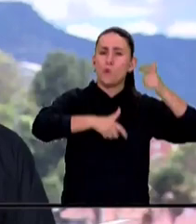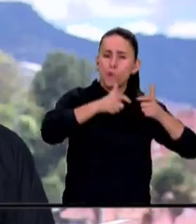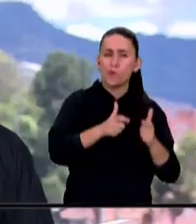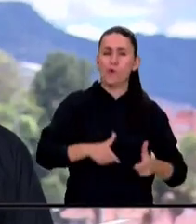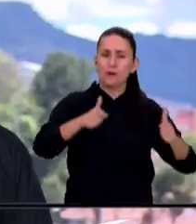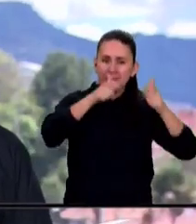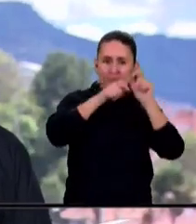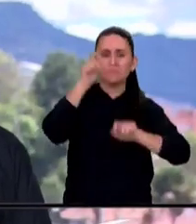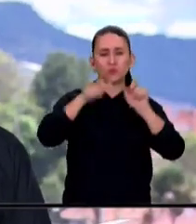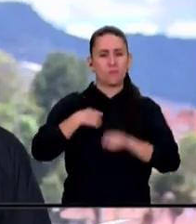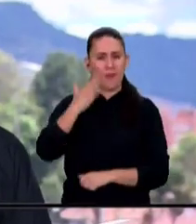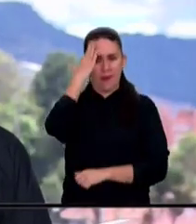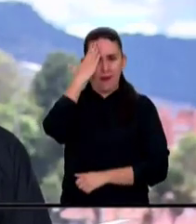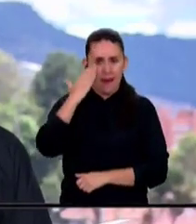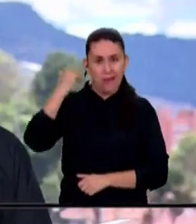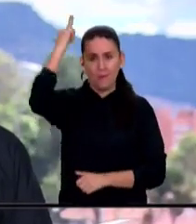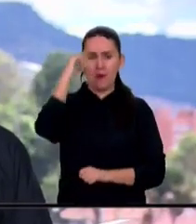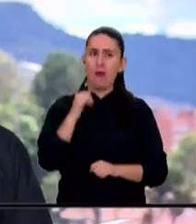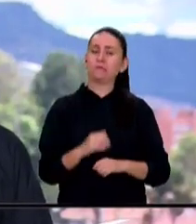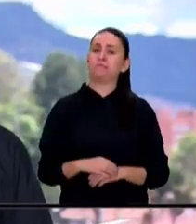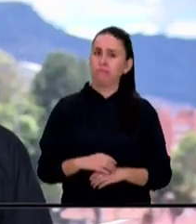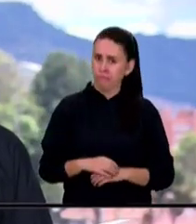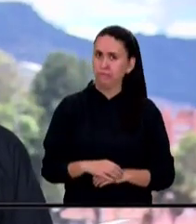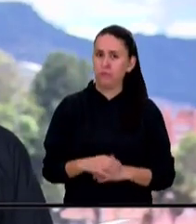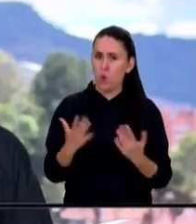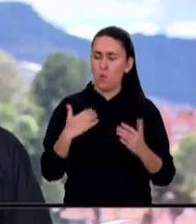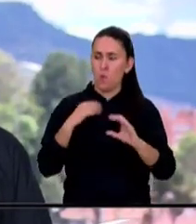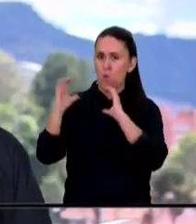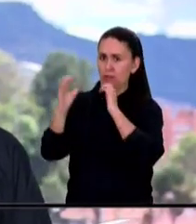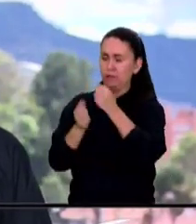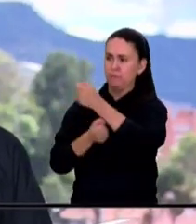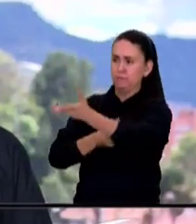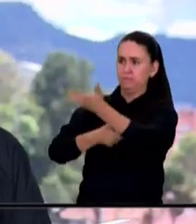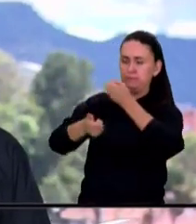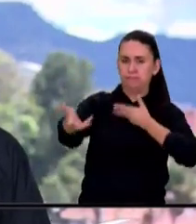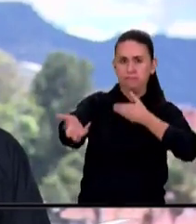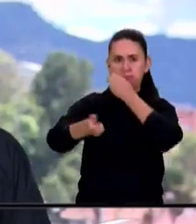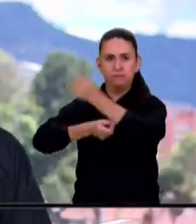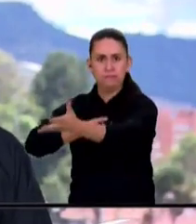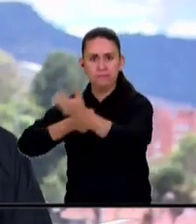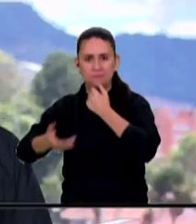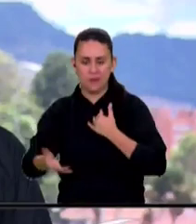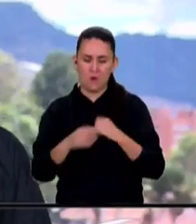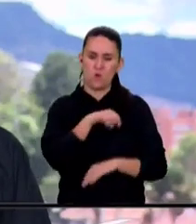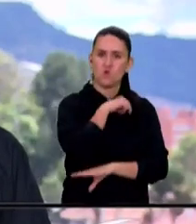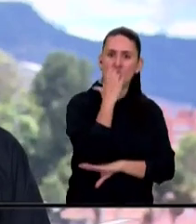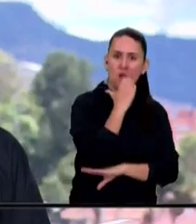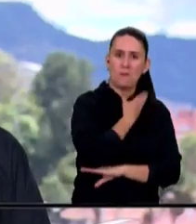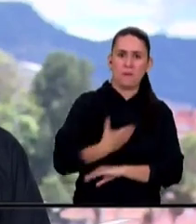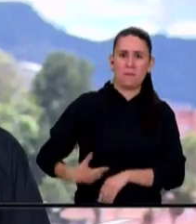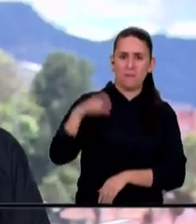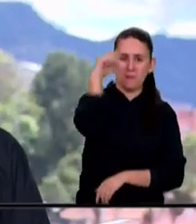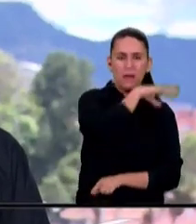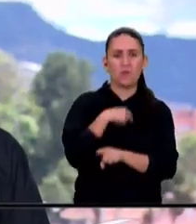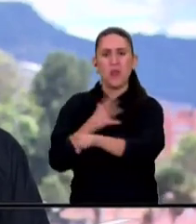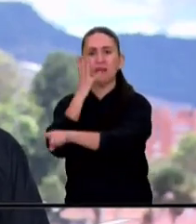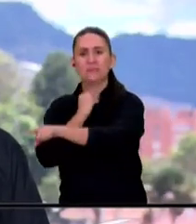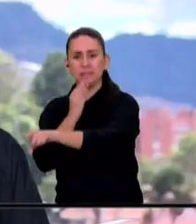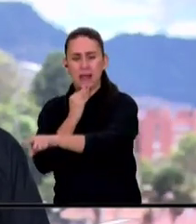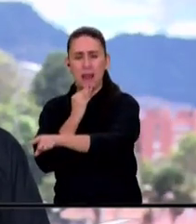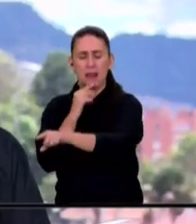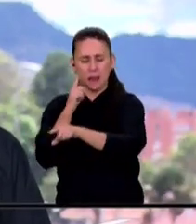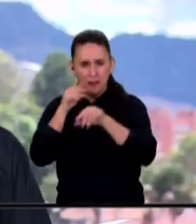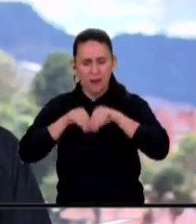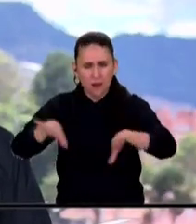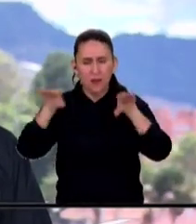académicos ya se han pronunciado sobre el duro intercambio de comunicaciones que acaban de ver entre el gobierno de Israel y el presidente Gustavo Petro. Juan